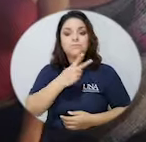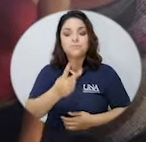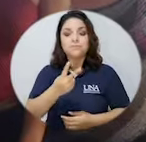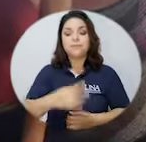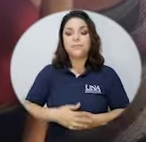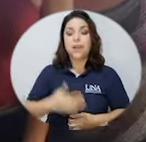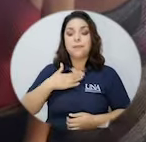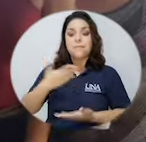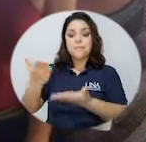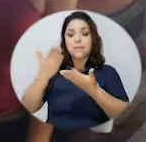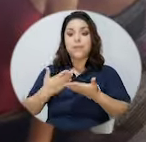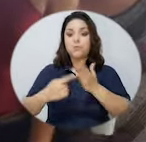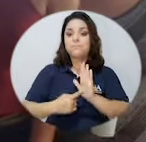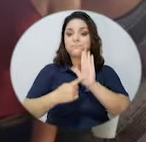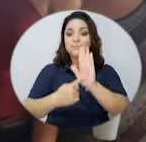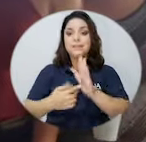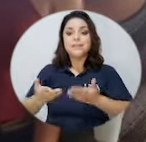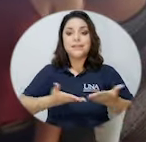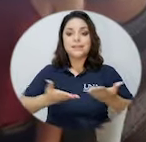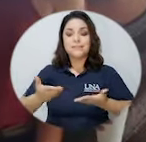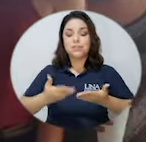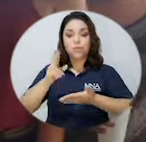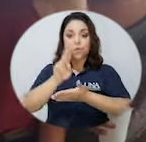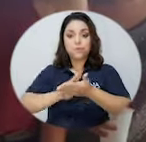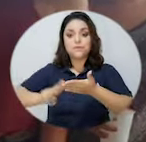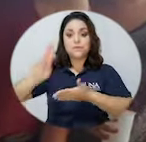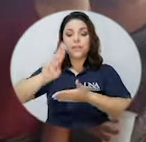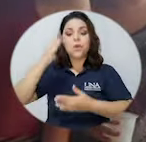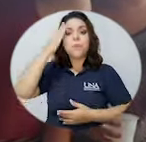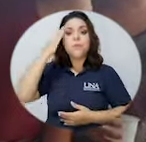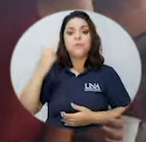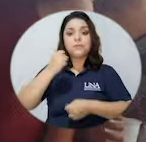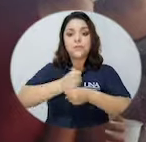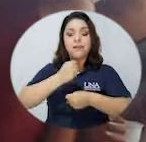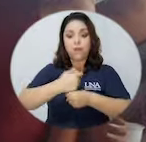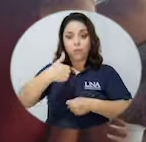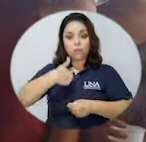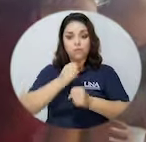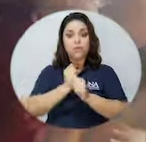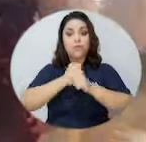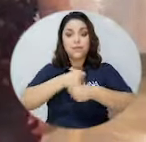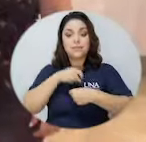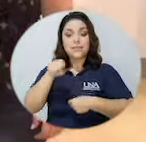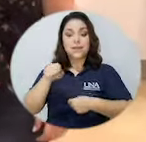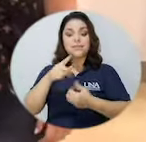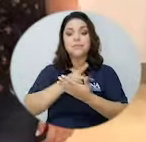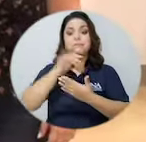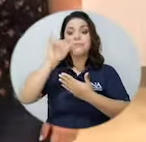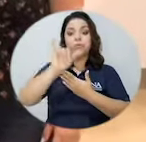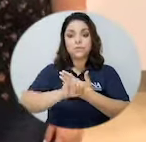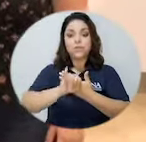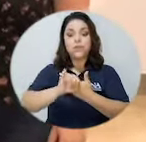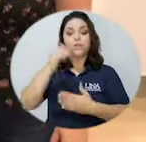asignó el mérito de servicio universitario debido al trabajo realizado en este proyecto, ya